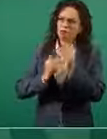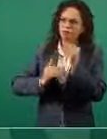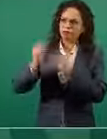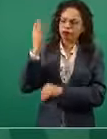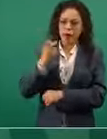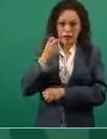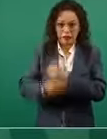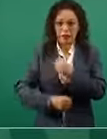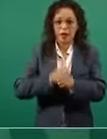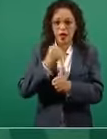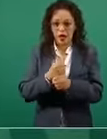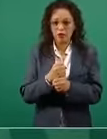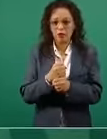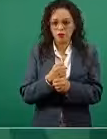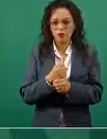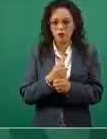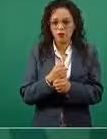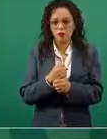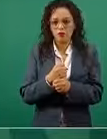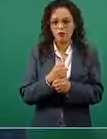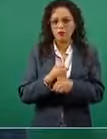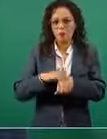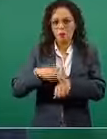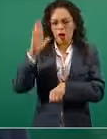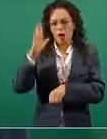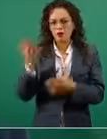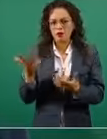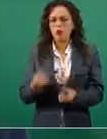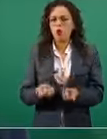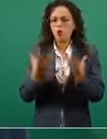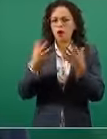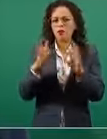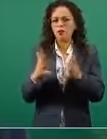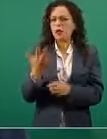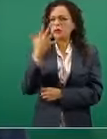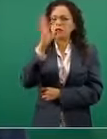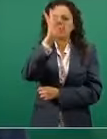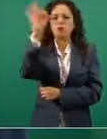alrededor del 5%.